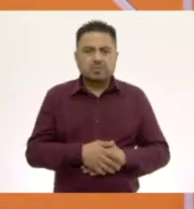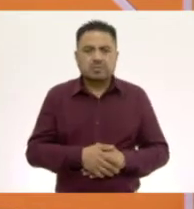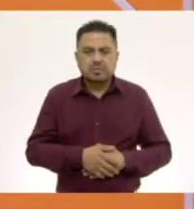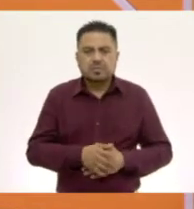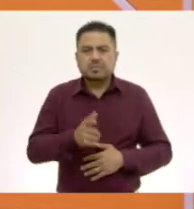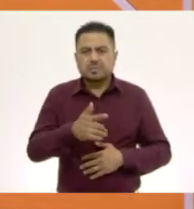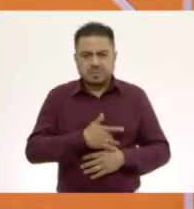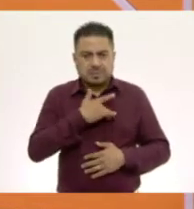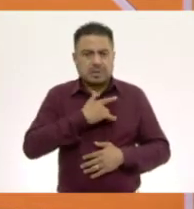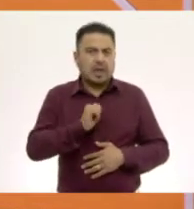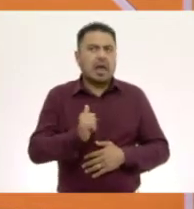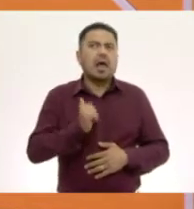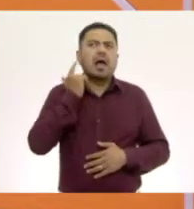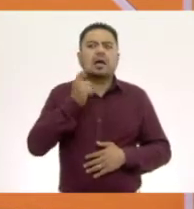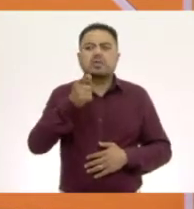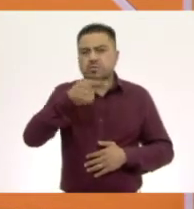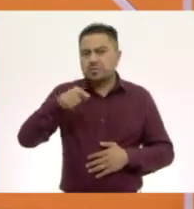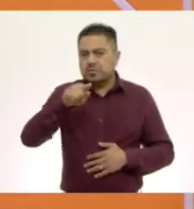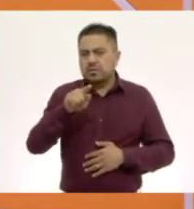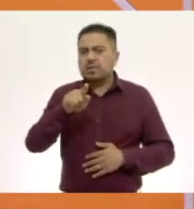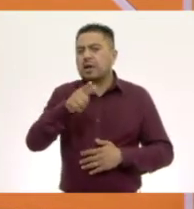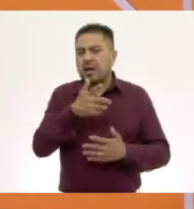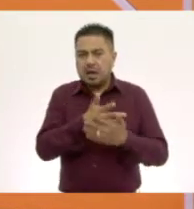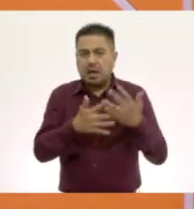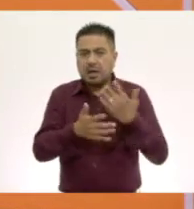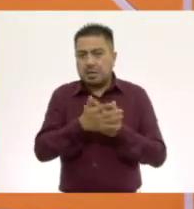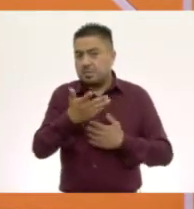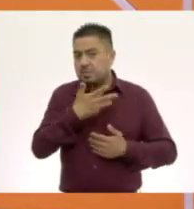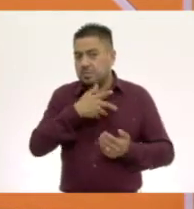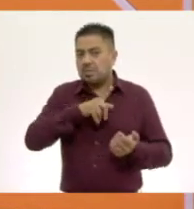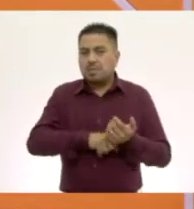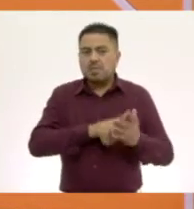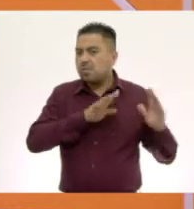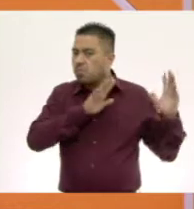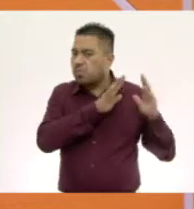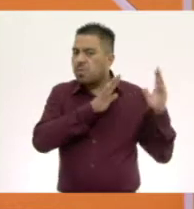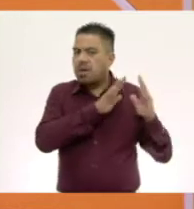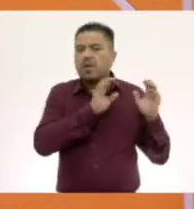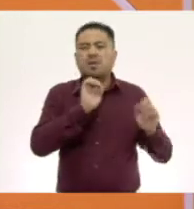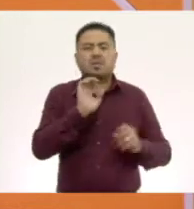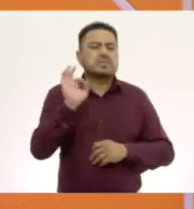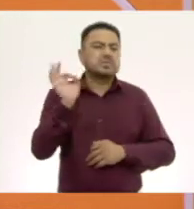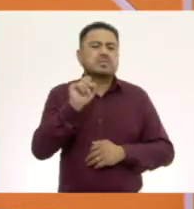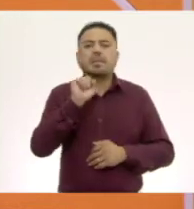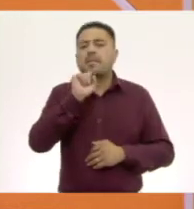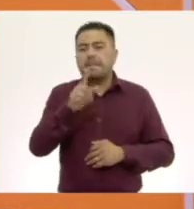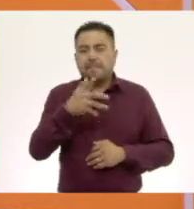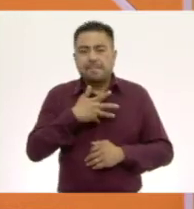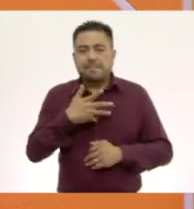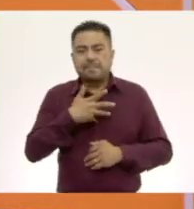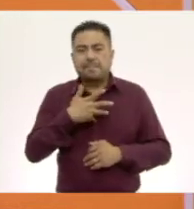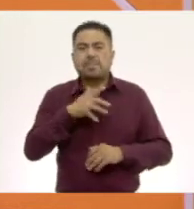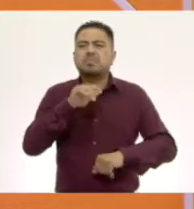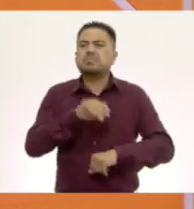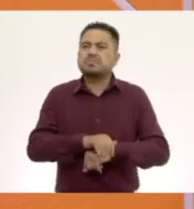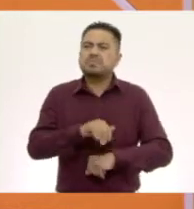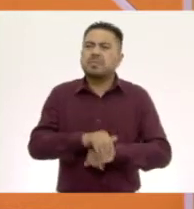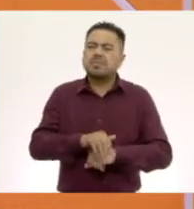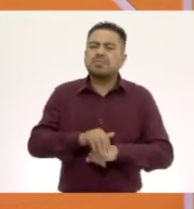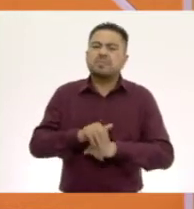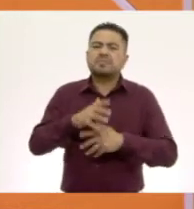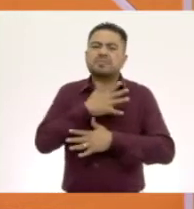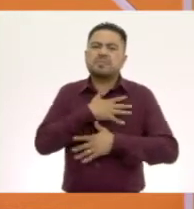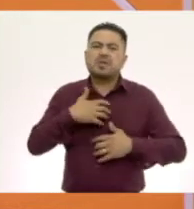¿Sienten ustedes algo? ¿Tienes a la mano a lo mejor una almohada o quizá tengas también un amigo de